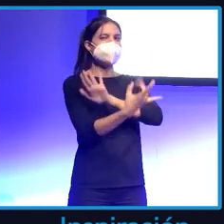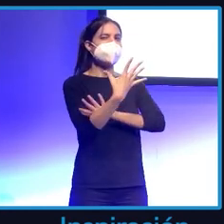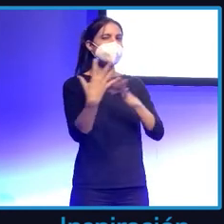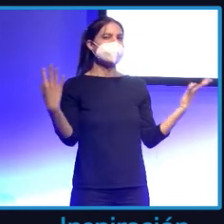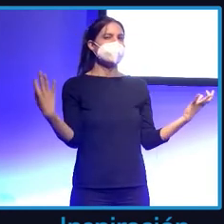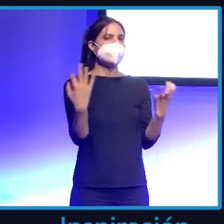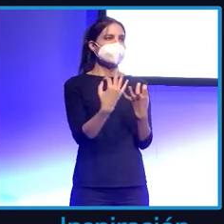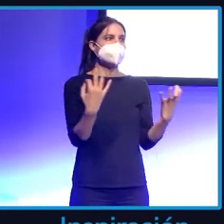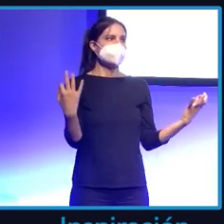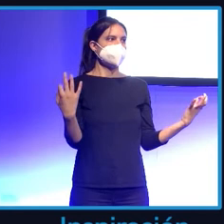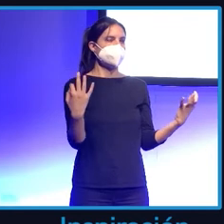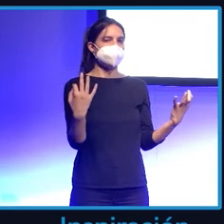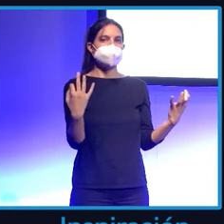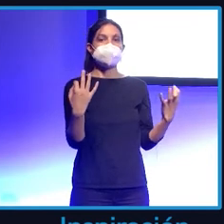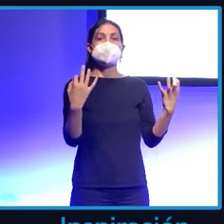un timeline,